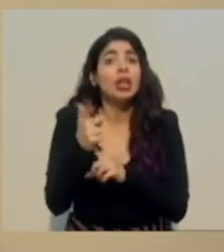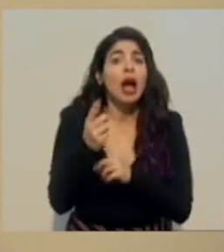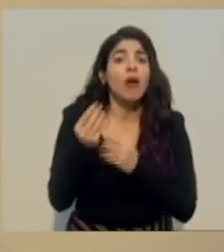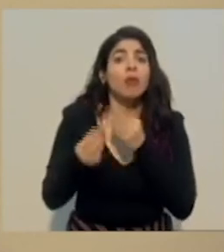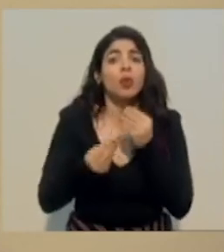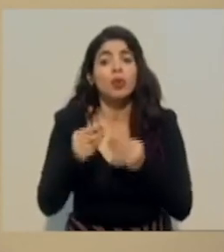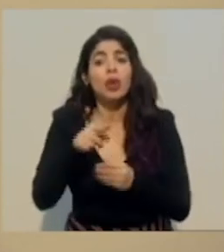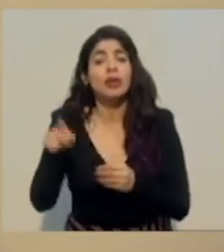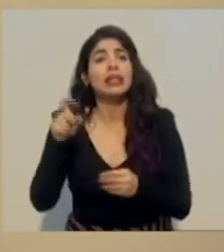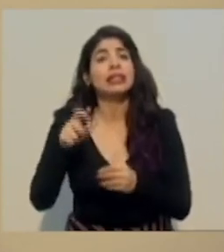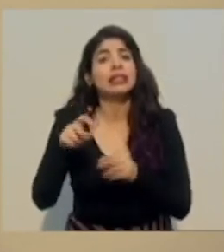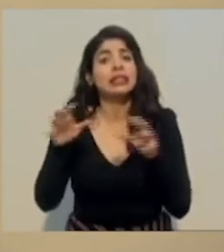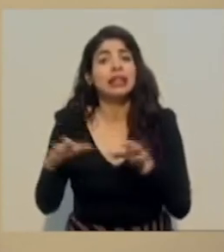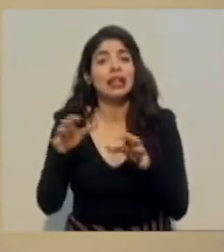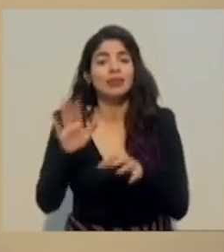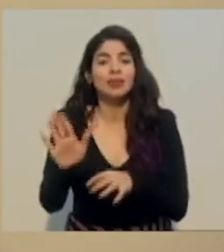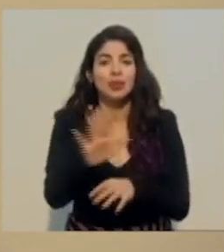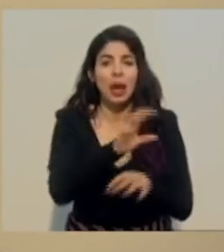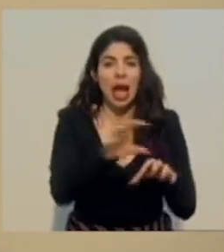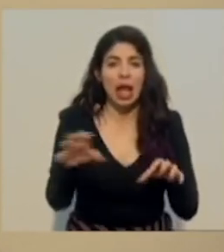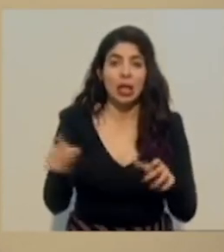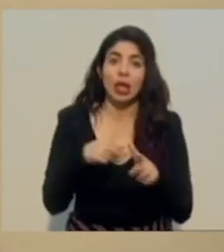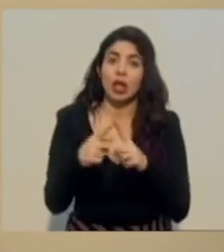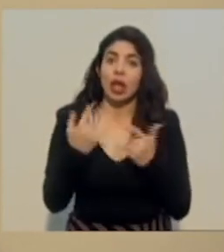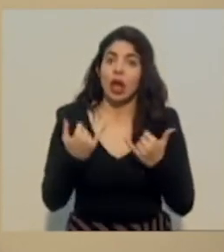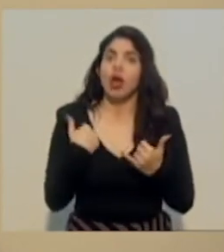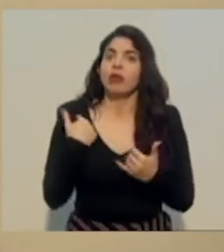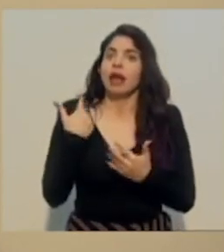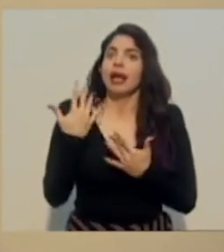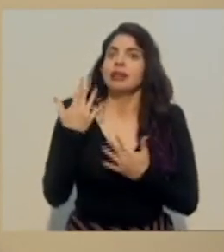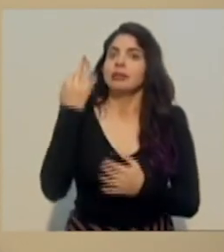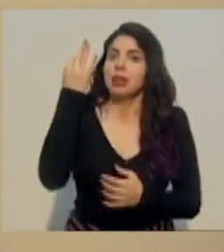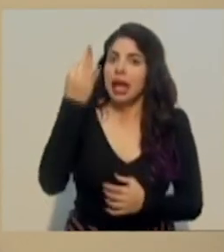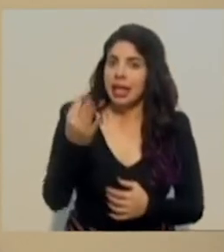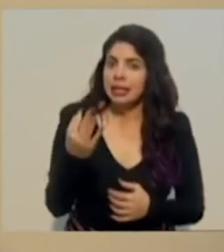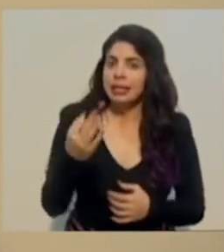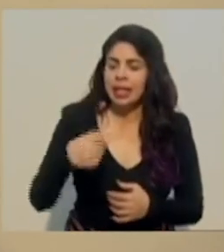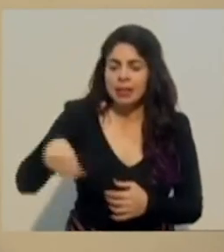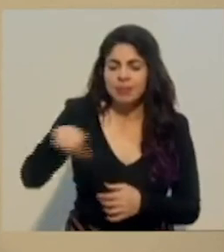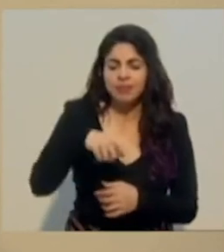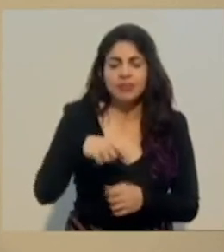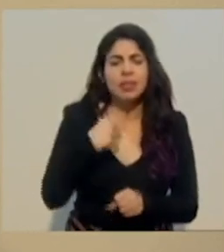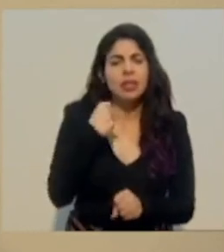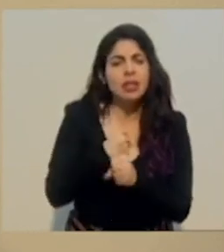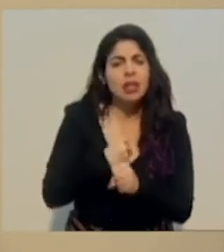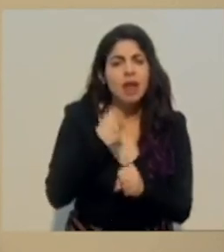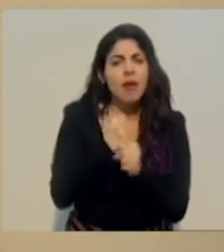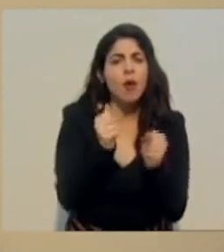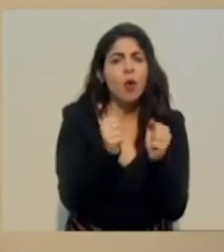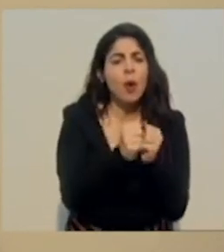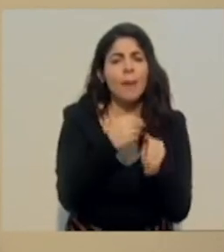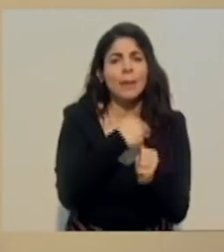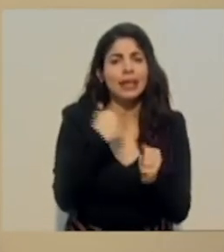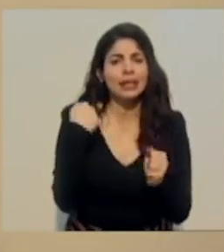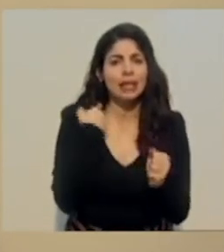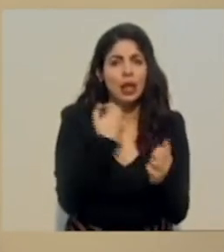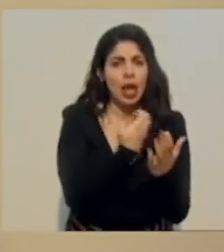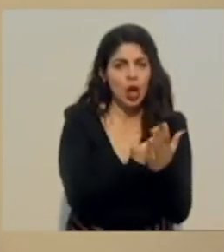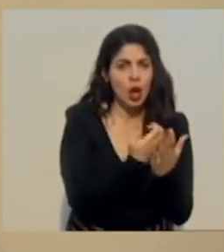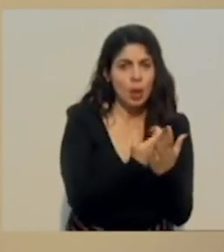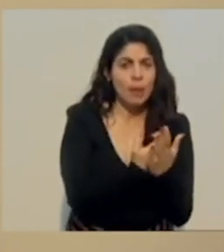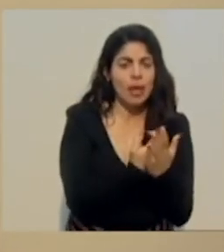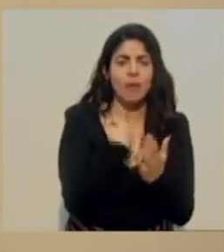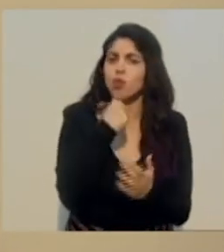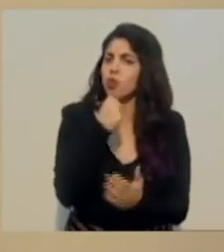los cantones. Estamos esperanzados, estamos haciendo un trabajo de la mano con el Ministerio de Economía y no vamos a parar